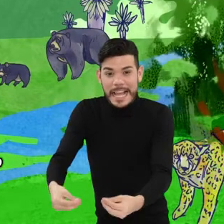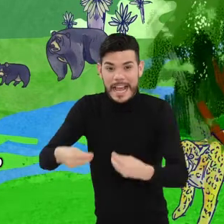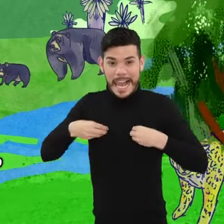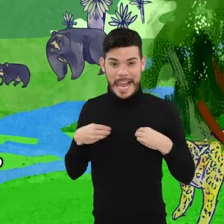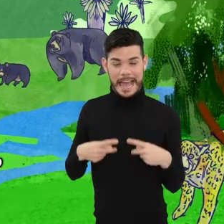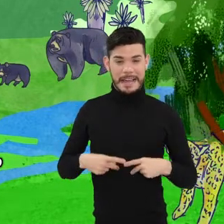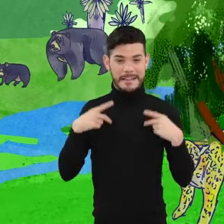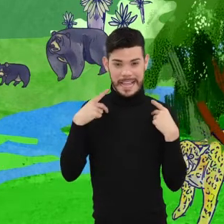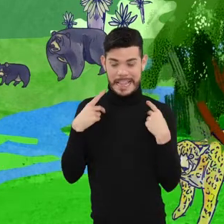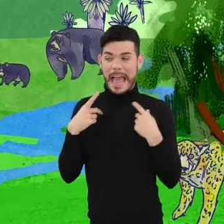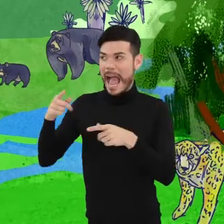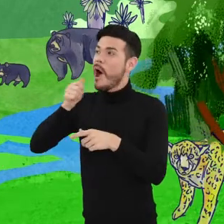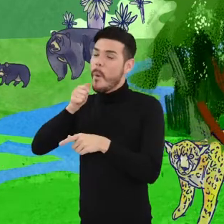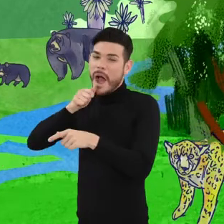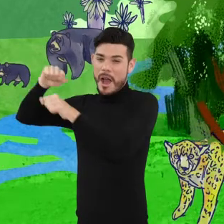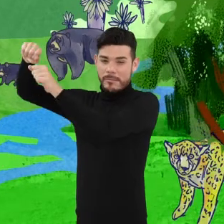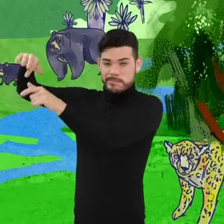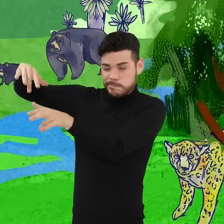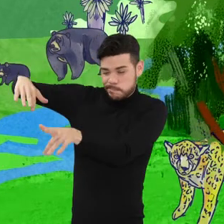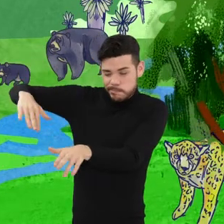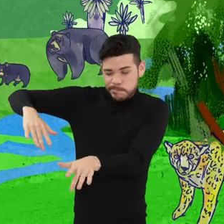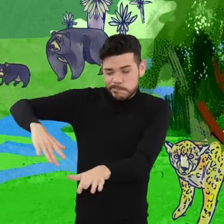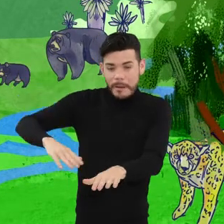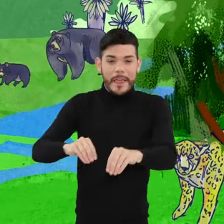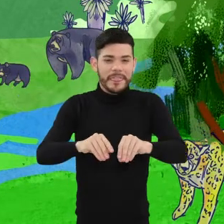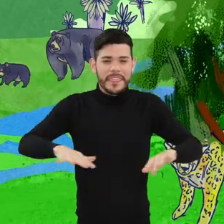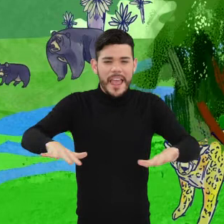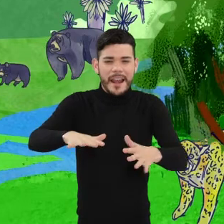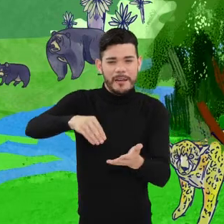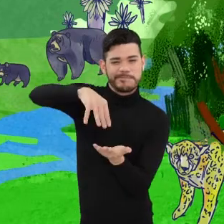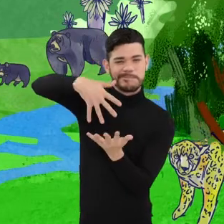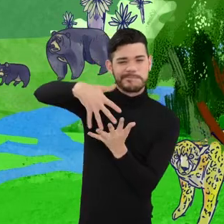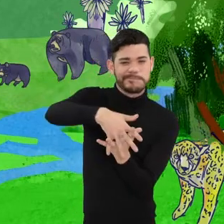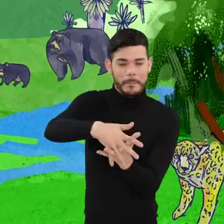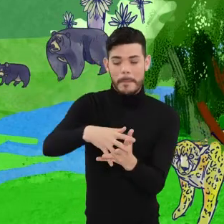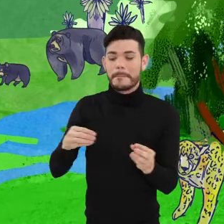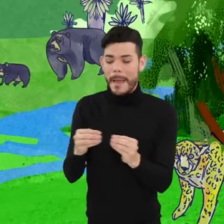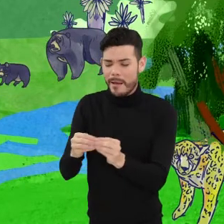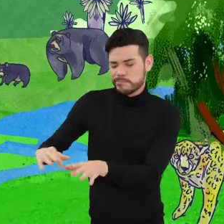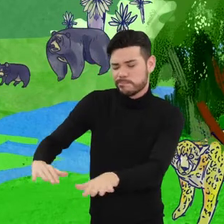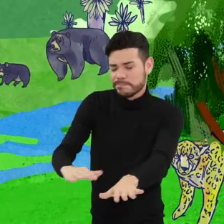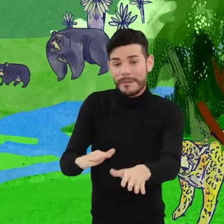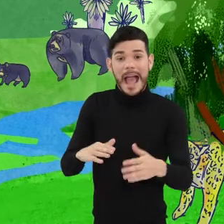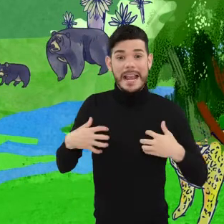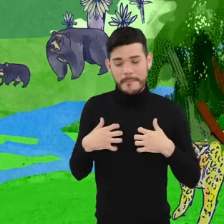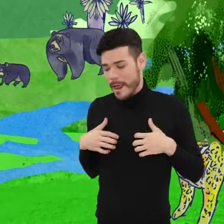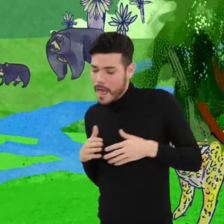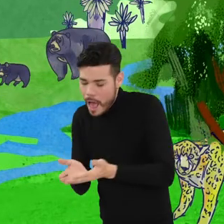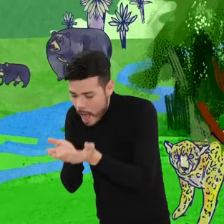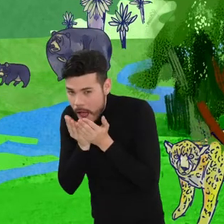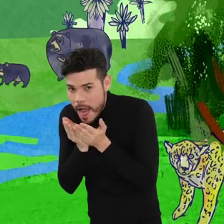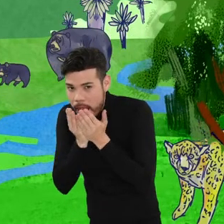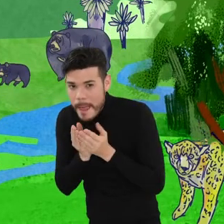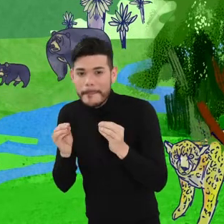altas de las montañas, impregna la tierra, alimenta plantas y animales que, a su vez, alimentan a otros animales y